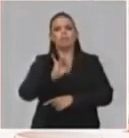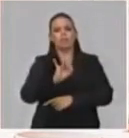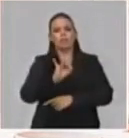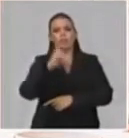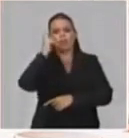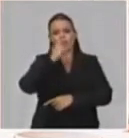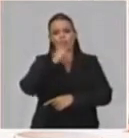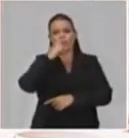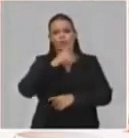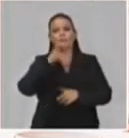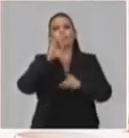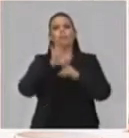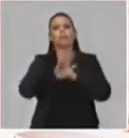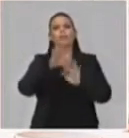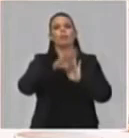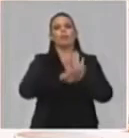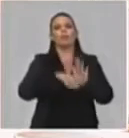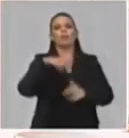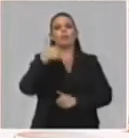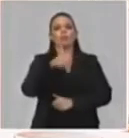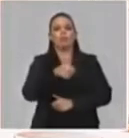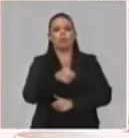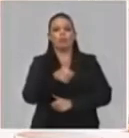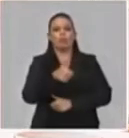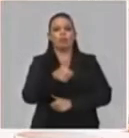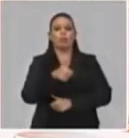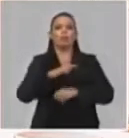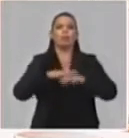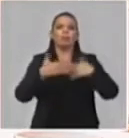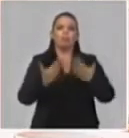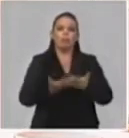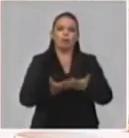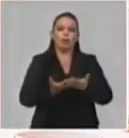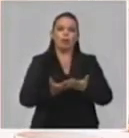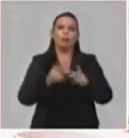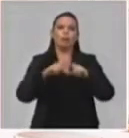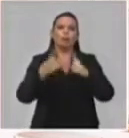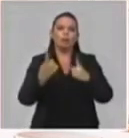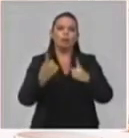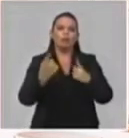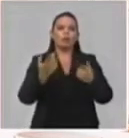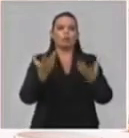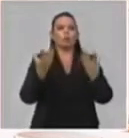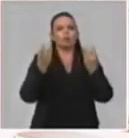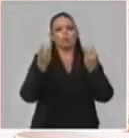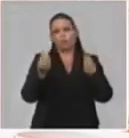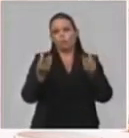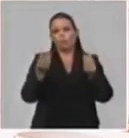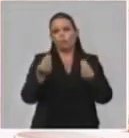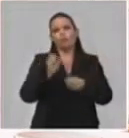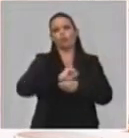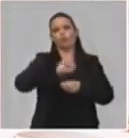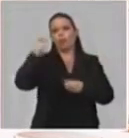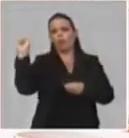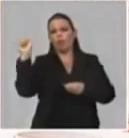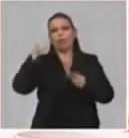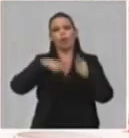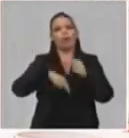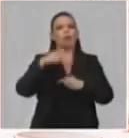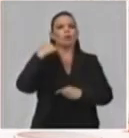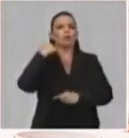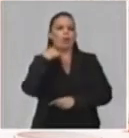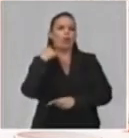televisivos dando respuesta también a la culminación de estudios de los que se gradúan este año, a los que se forman como profesores de secundaria